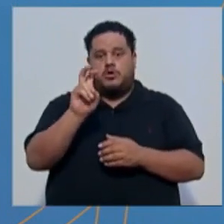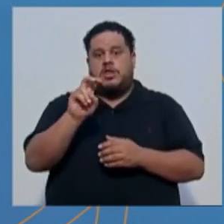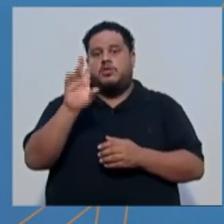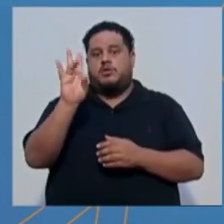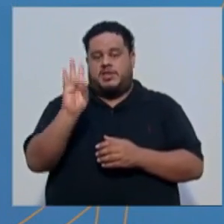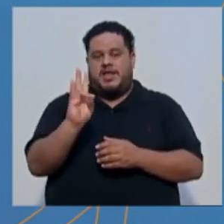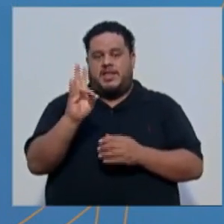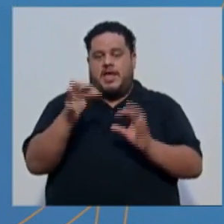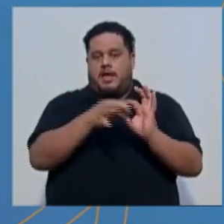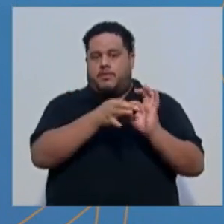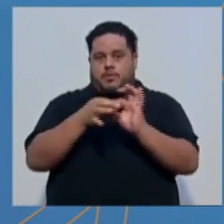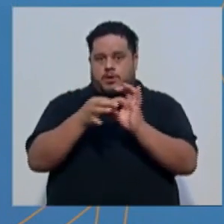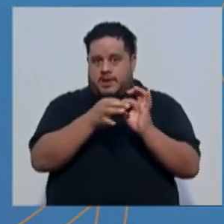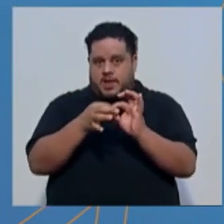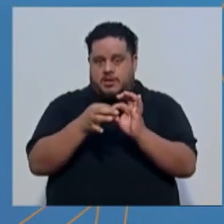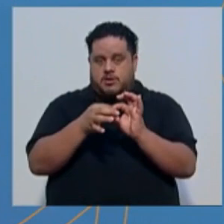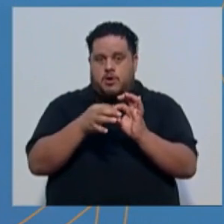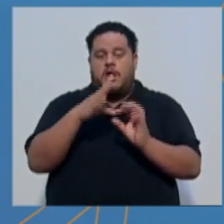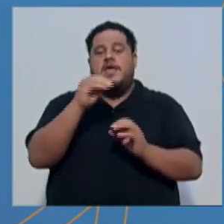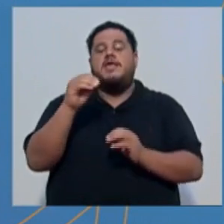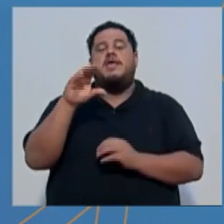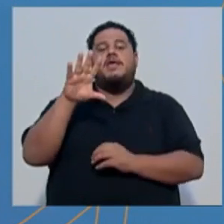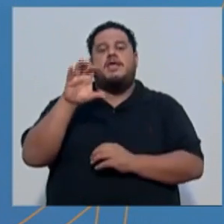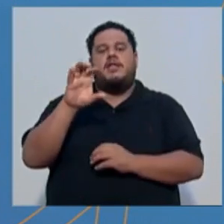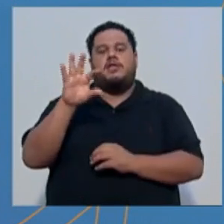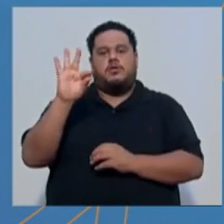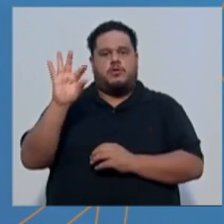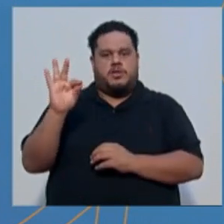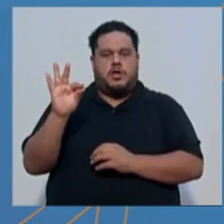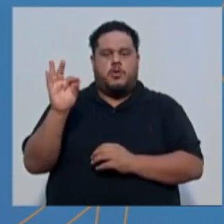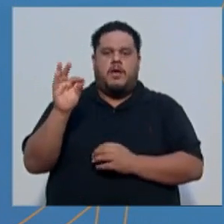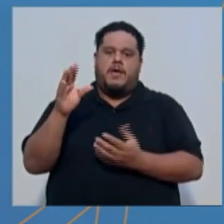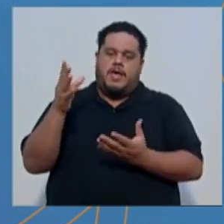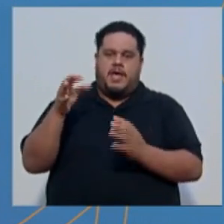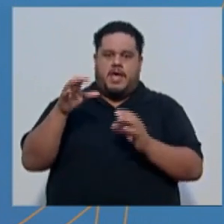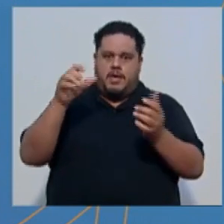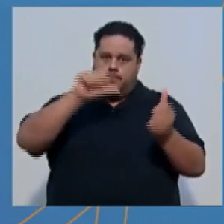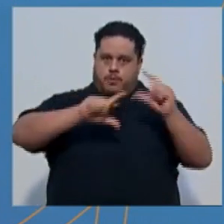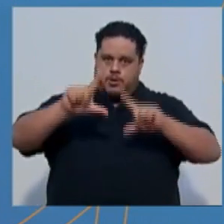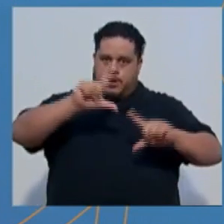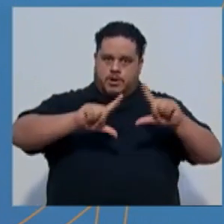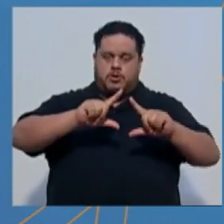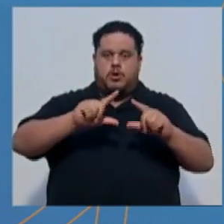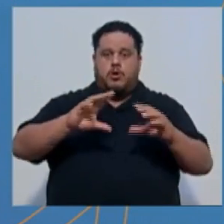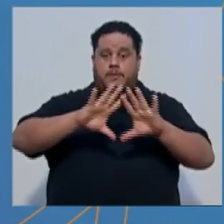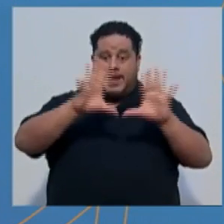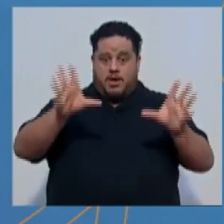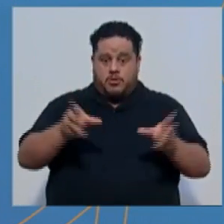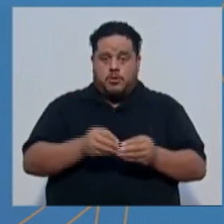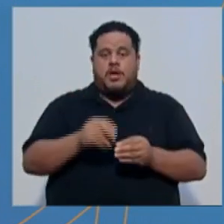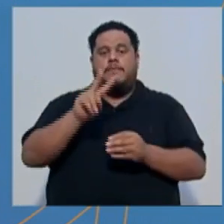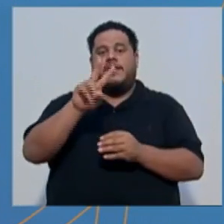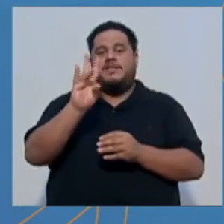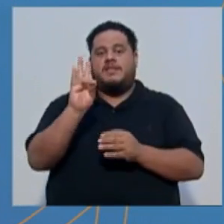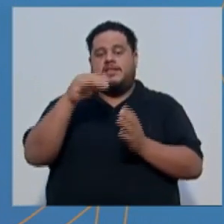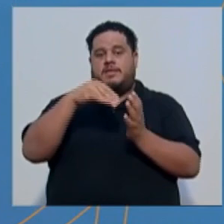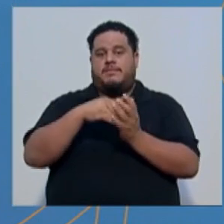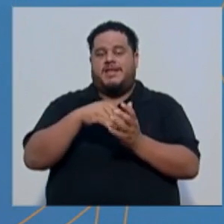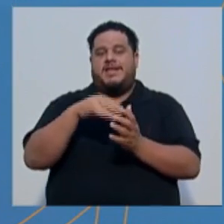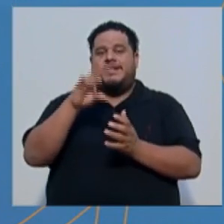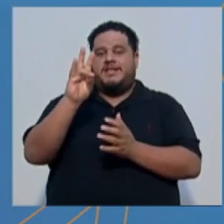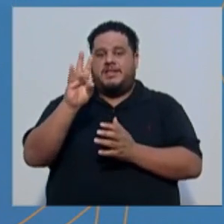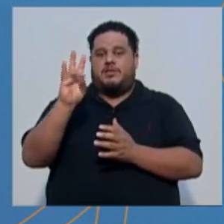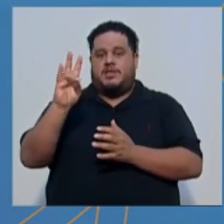diagnosticados por nexo epidemiológico y 599 por laboratorio, para un total de 27,737